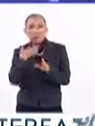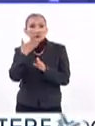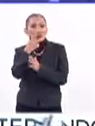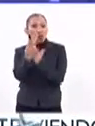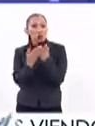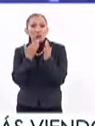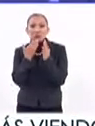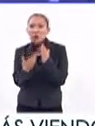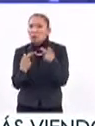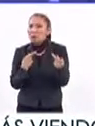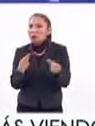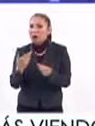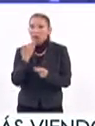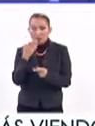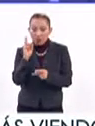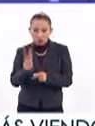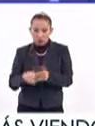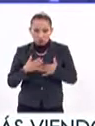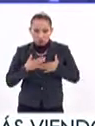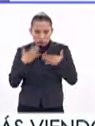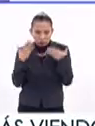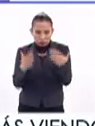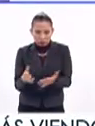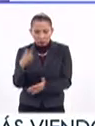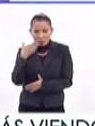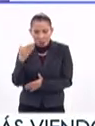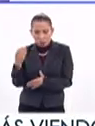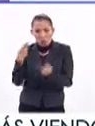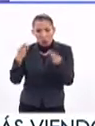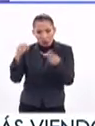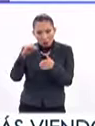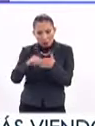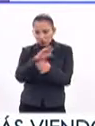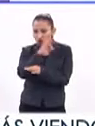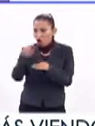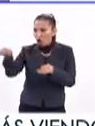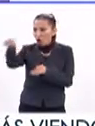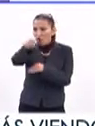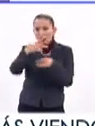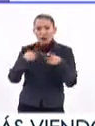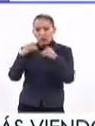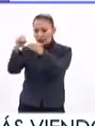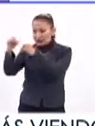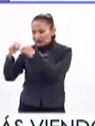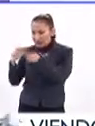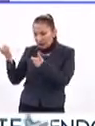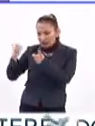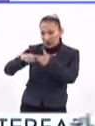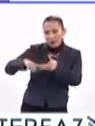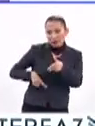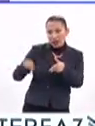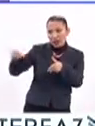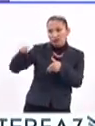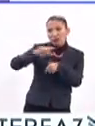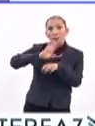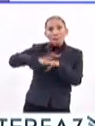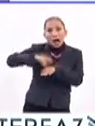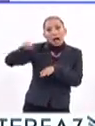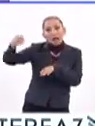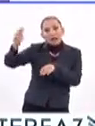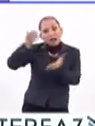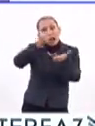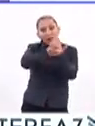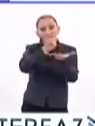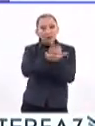bien planeado que he visto. O sea, lo digo con toda sinceridad. Puesto que está todo el mundo participando, que pues son las instancias que más se